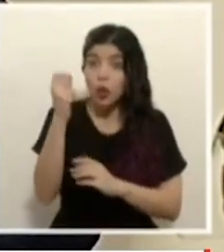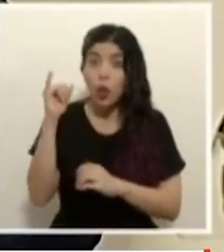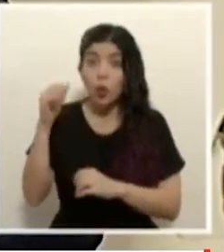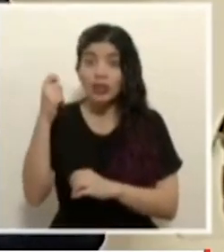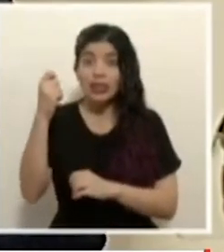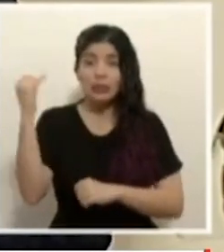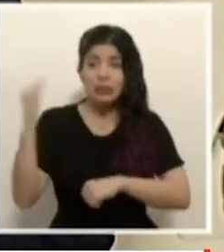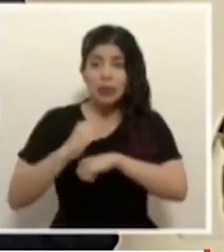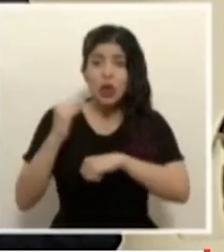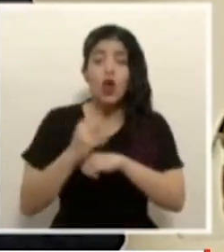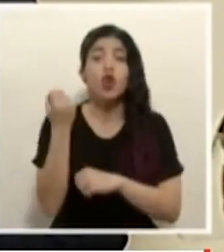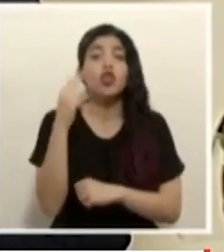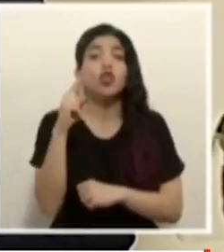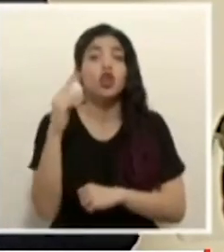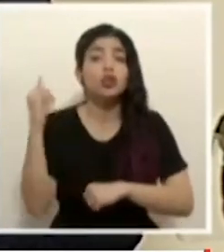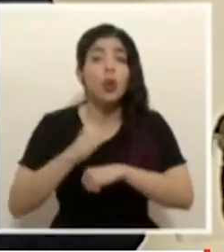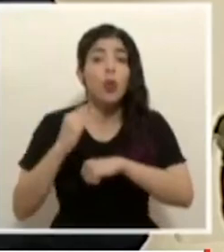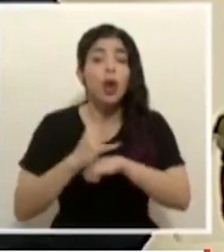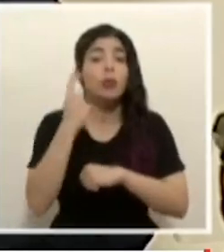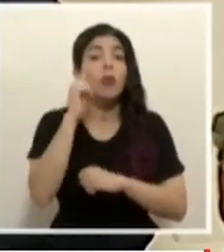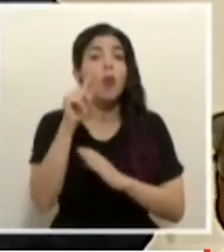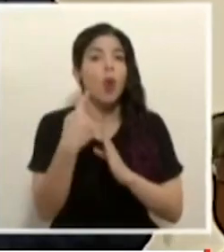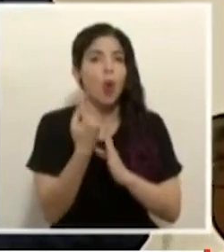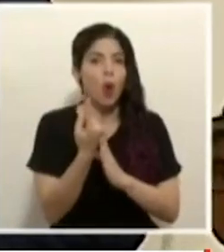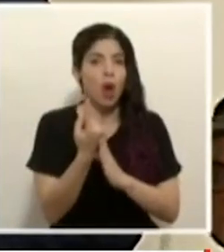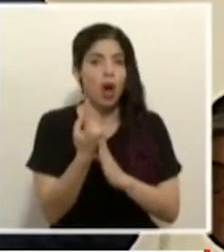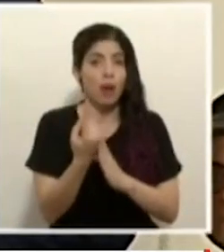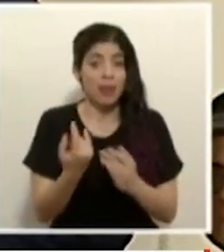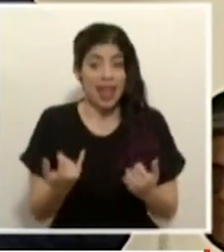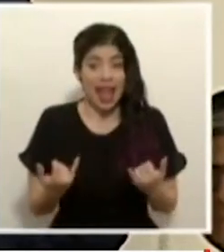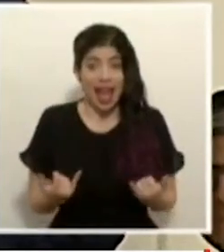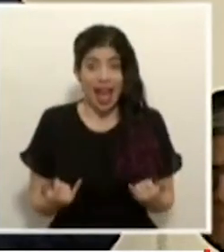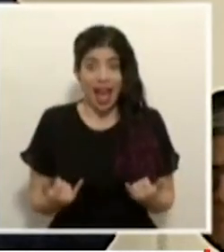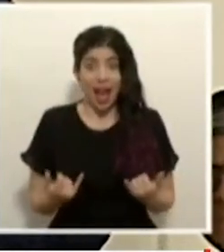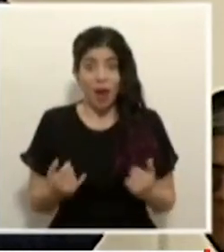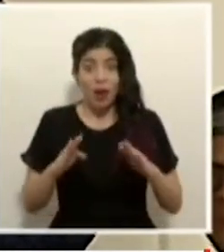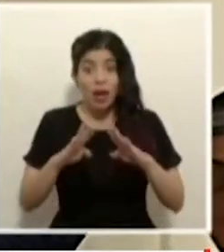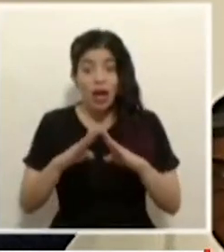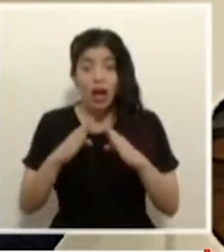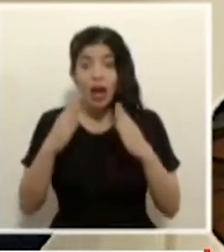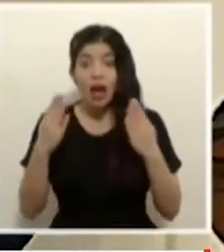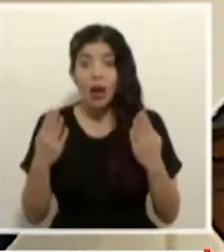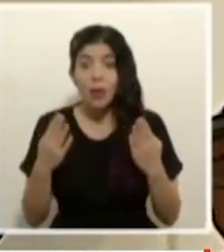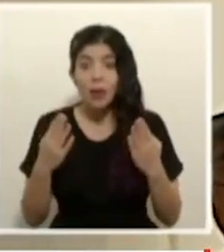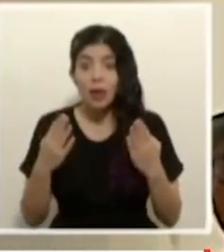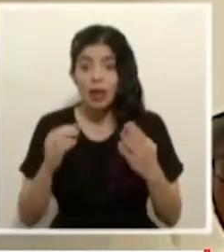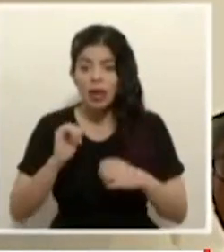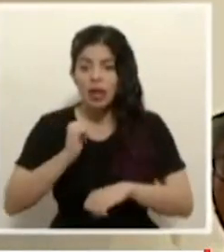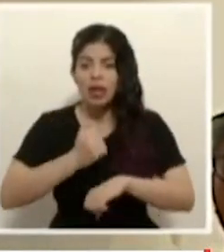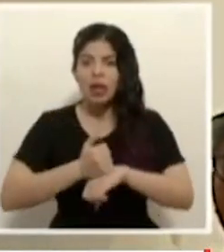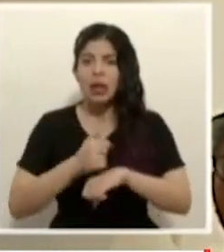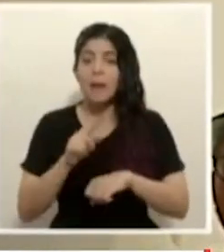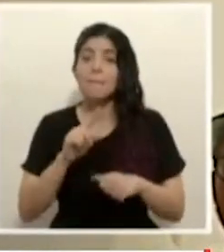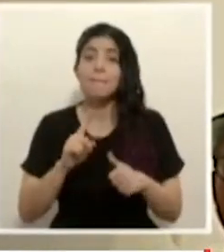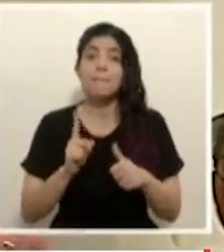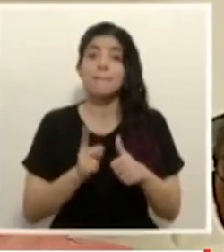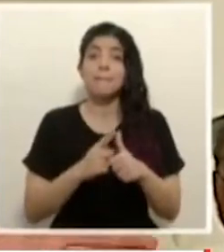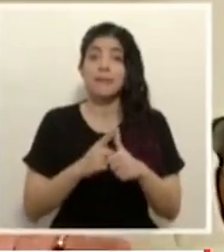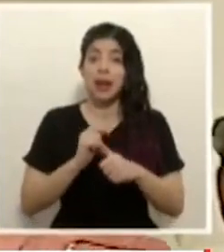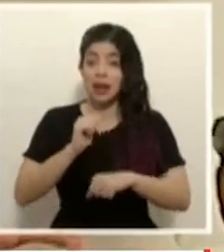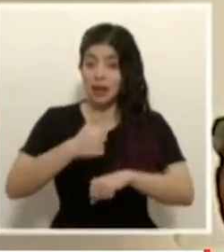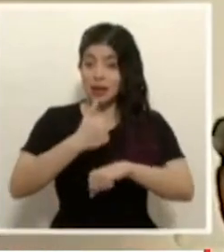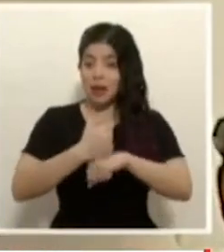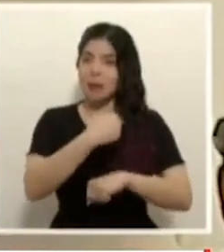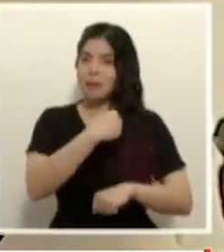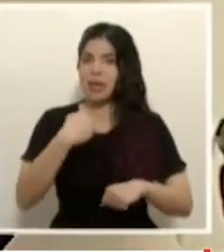vuelos por hora nosotros estamos generando una dinámica que en una primera instancia y el ministro